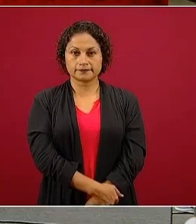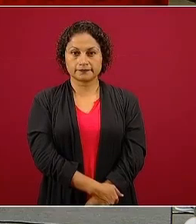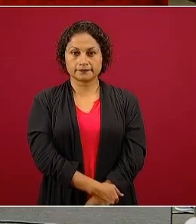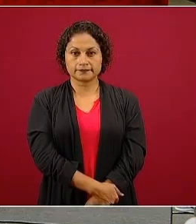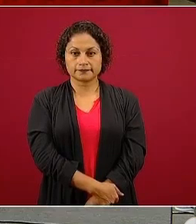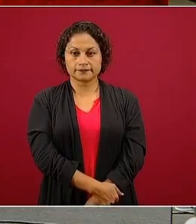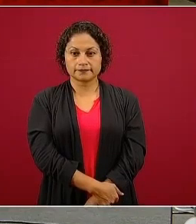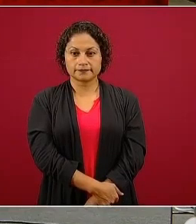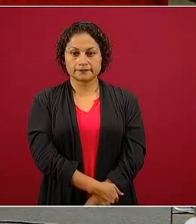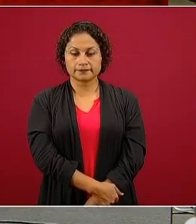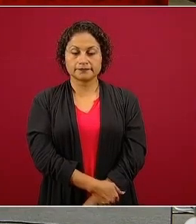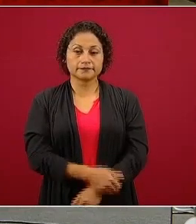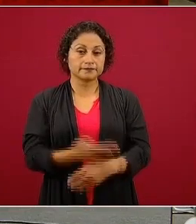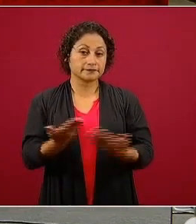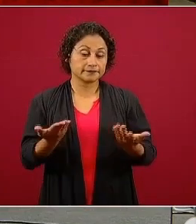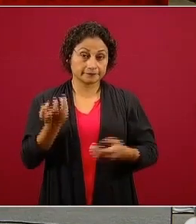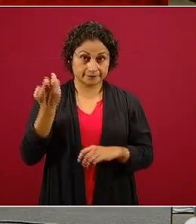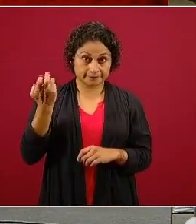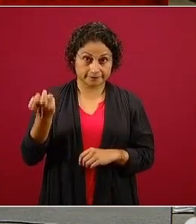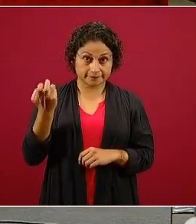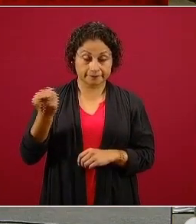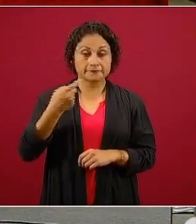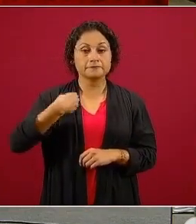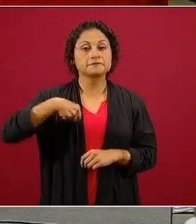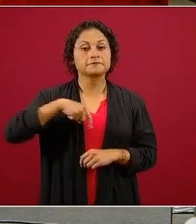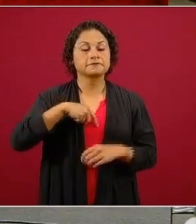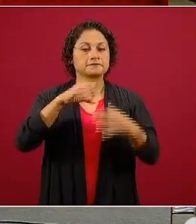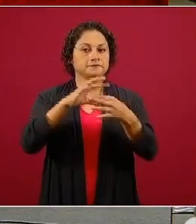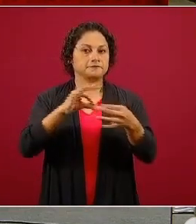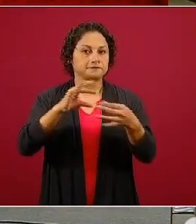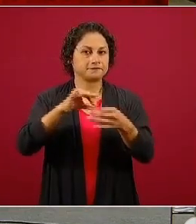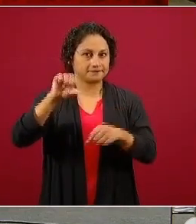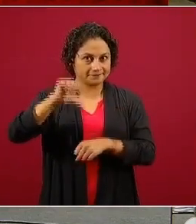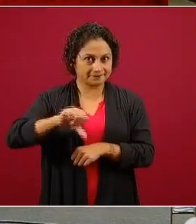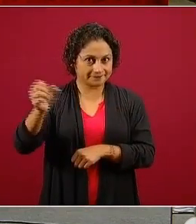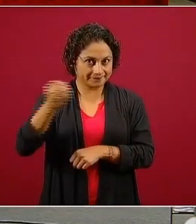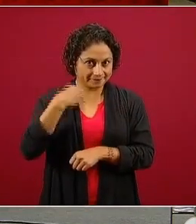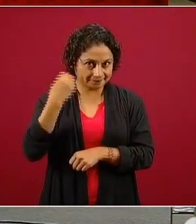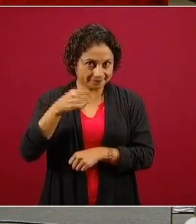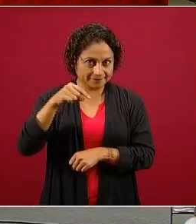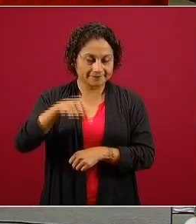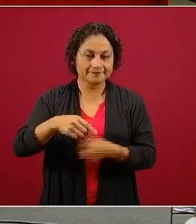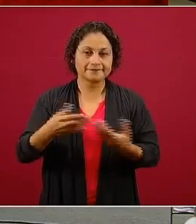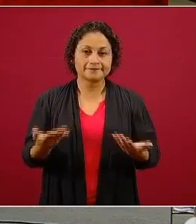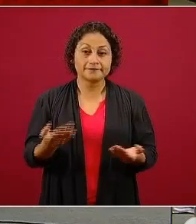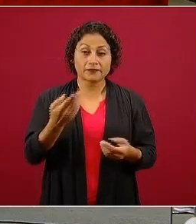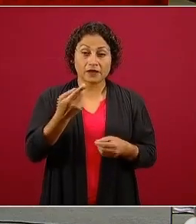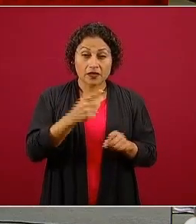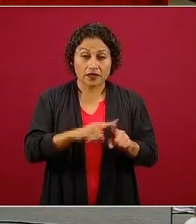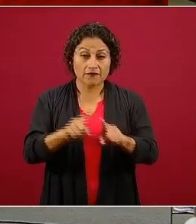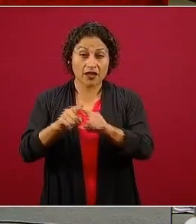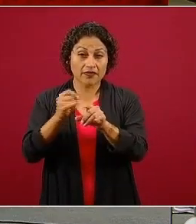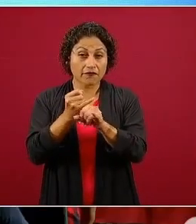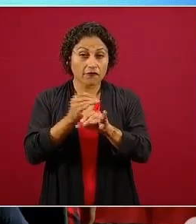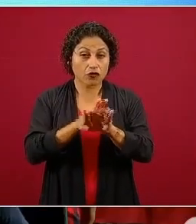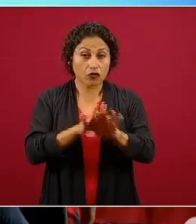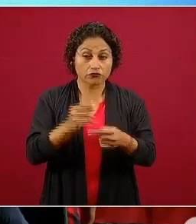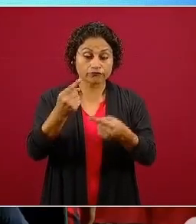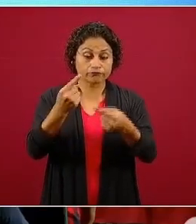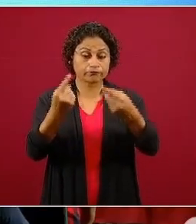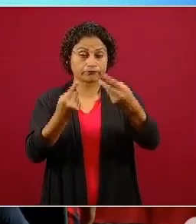Pues esto es lo que queríamos informar el día de hoy. Toda esta información la van a poder encontrar en